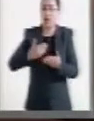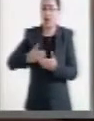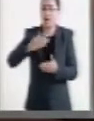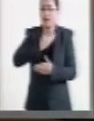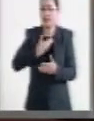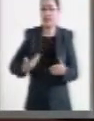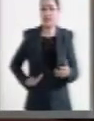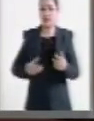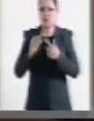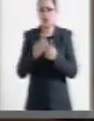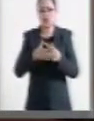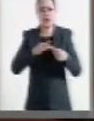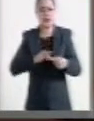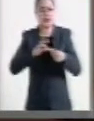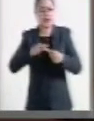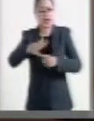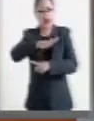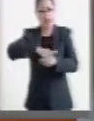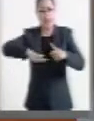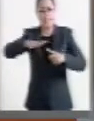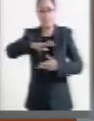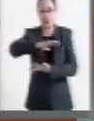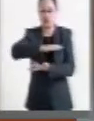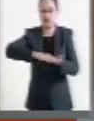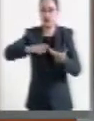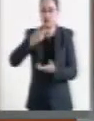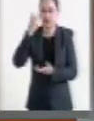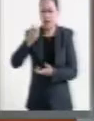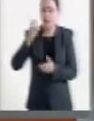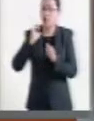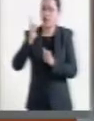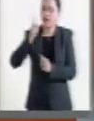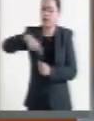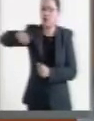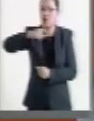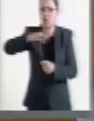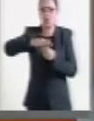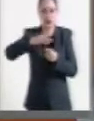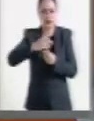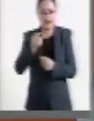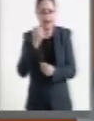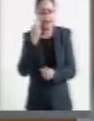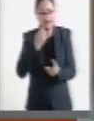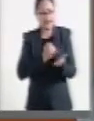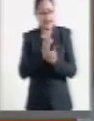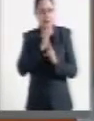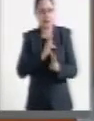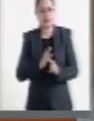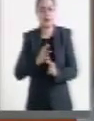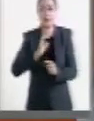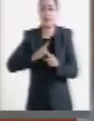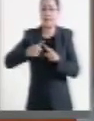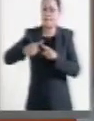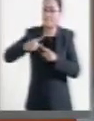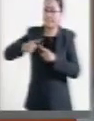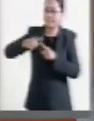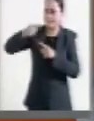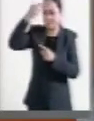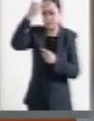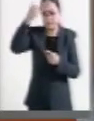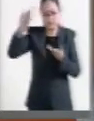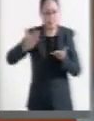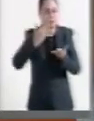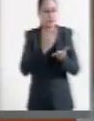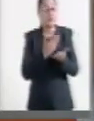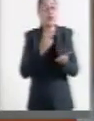Climático solicito a todos su voto a favor para este dictamen. Mediante la suma de diversos factores lograremos que